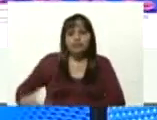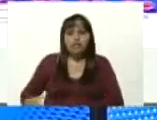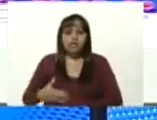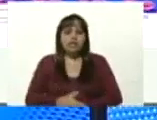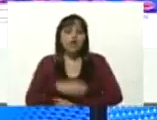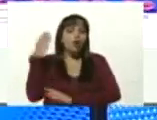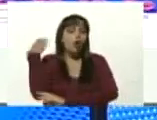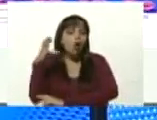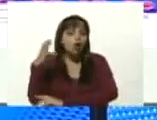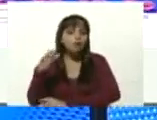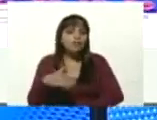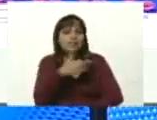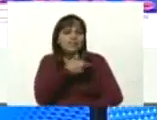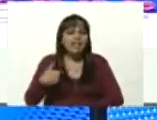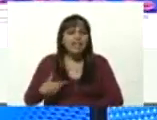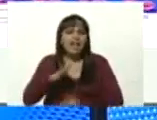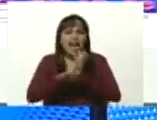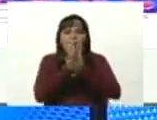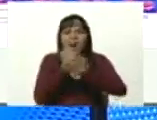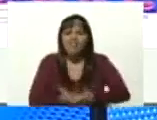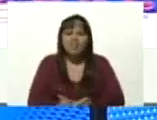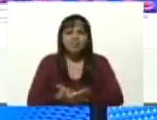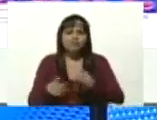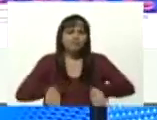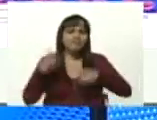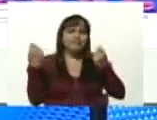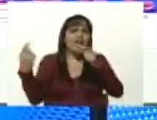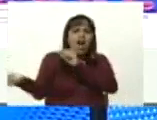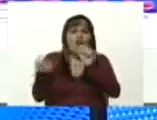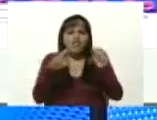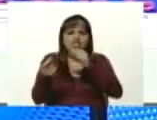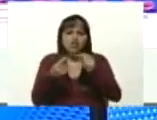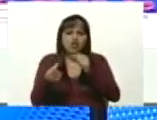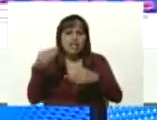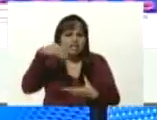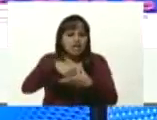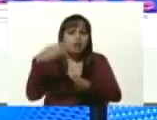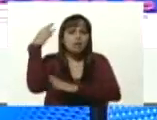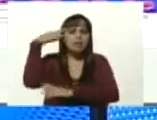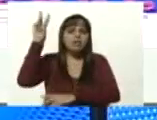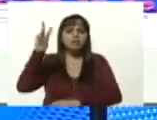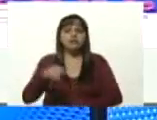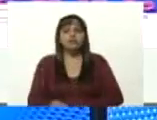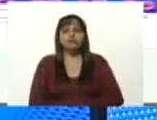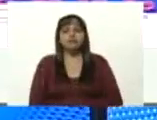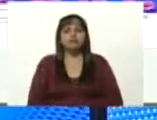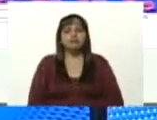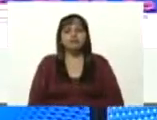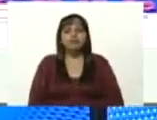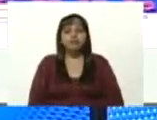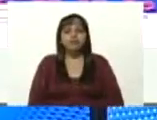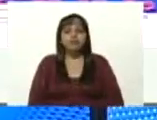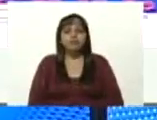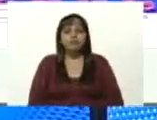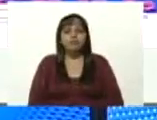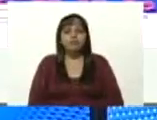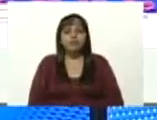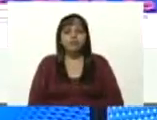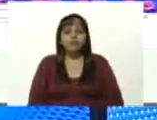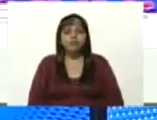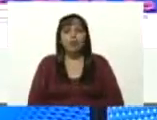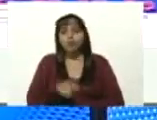pretende sabotear las conversaciones de México a buen entendedor